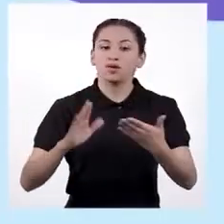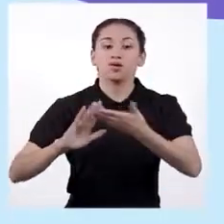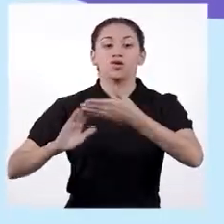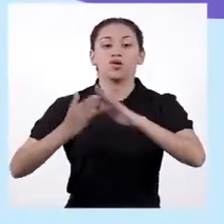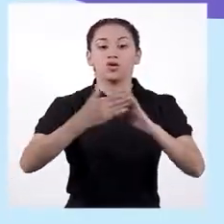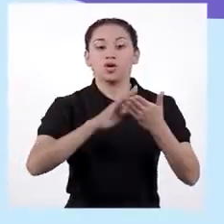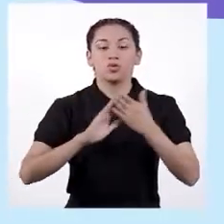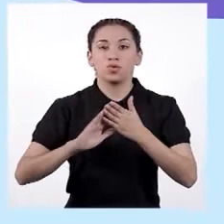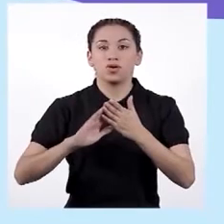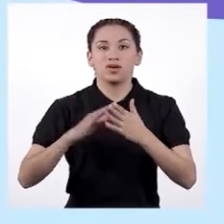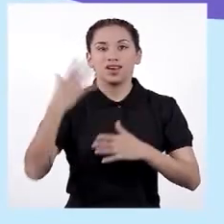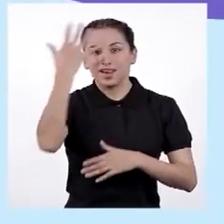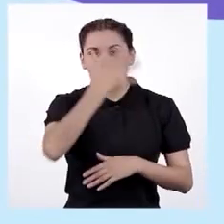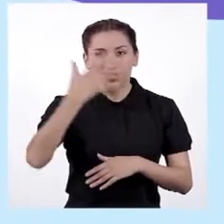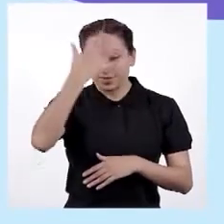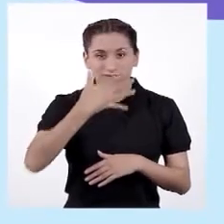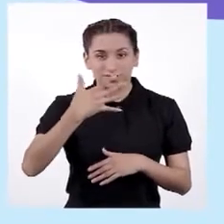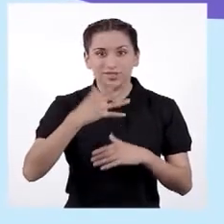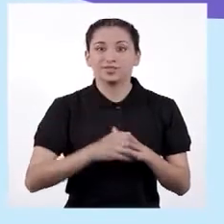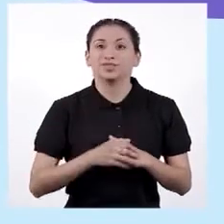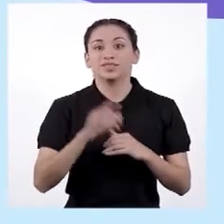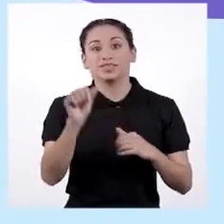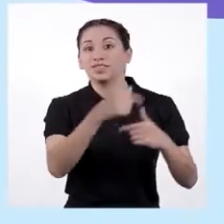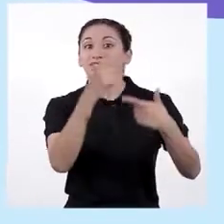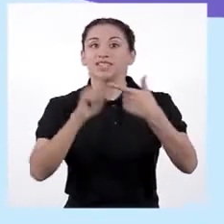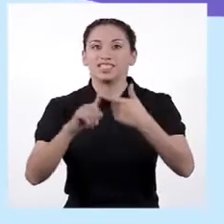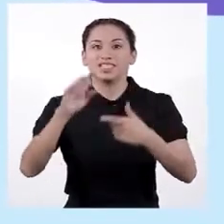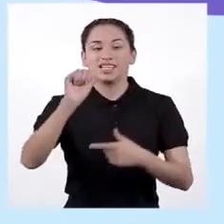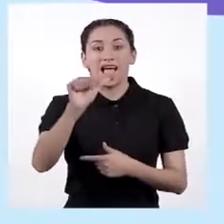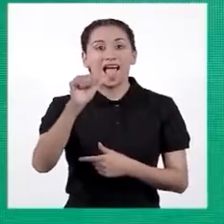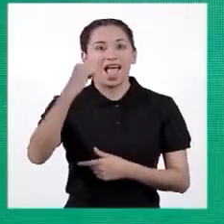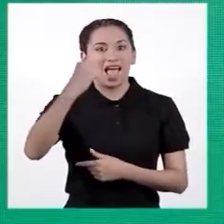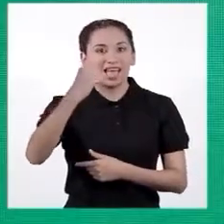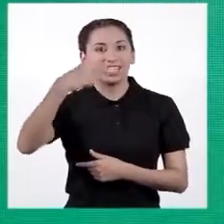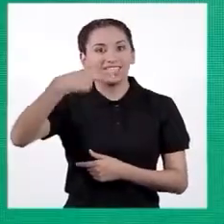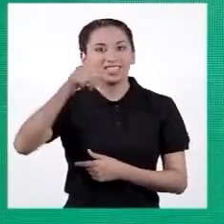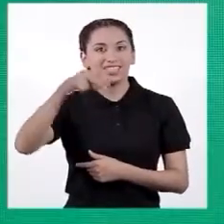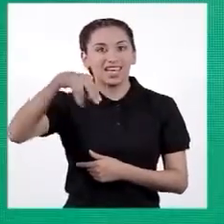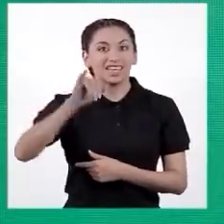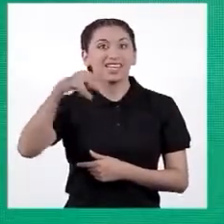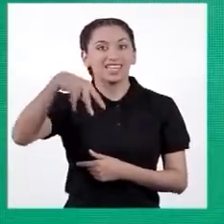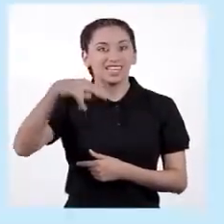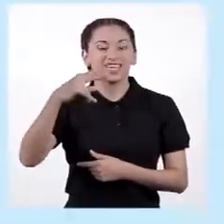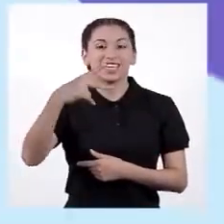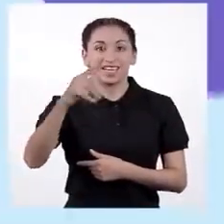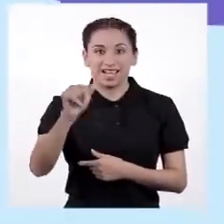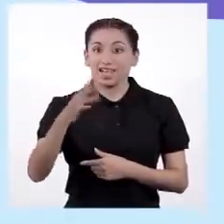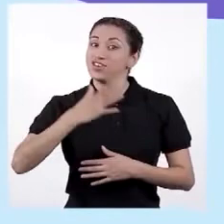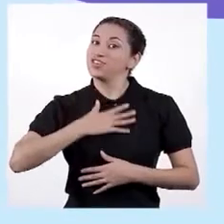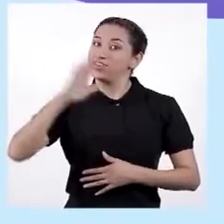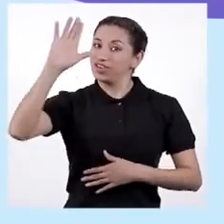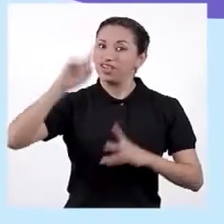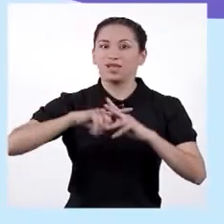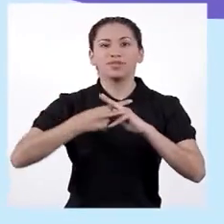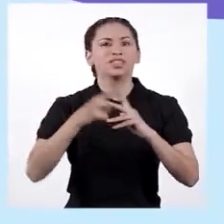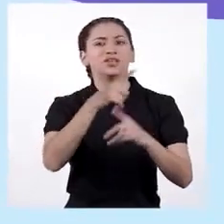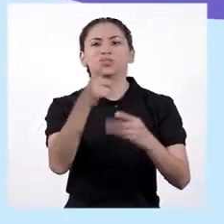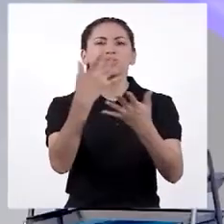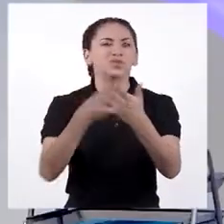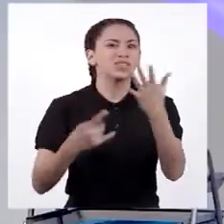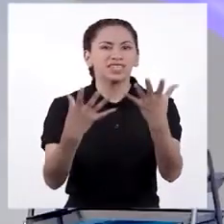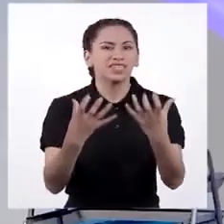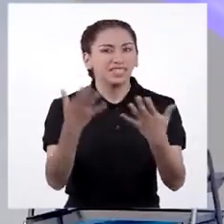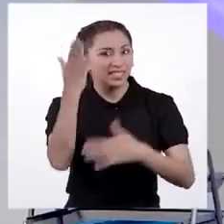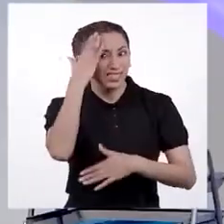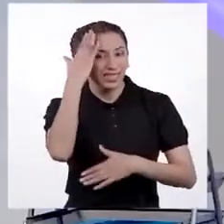La población afroperuana. ¿Y los ashanincas? ¡Buenazo! ¿Quién quiere empezar? Yo. ¿Qué quieren saber?